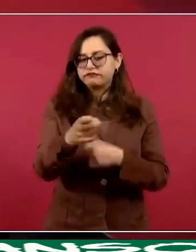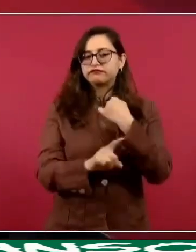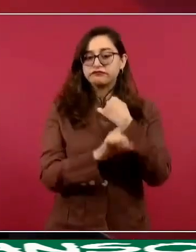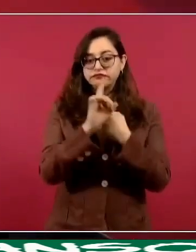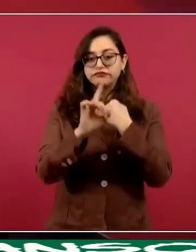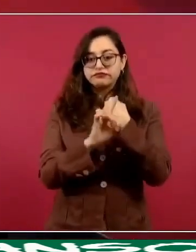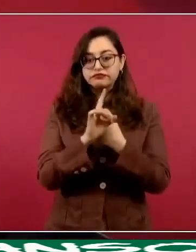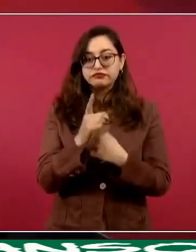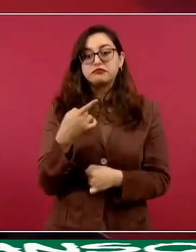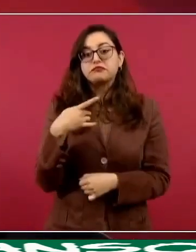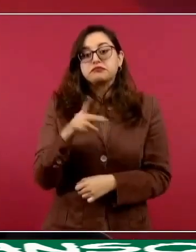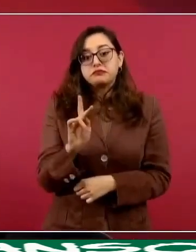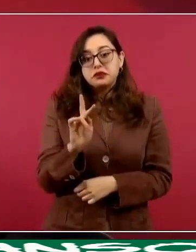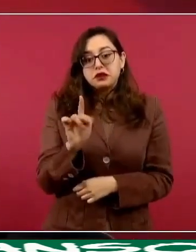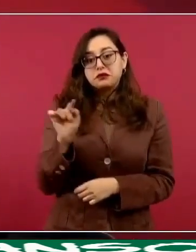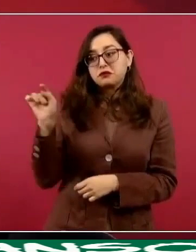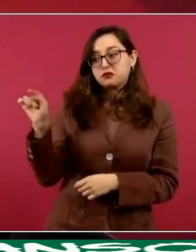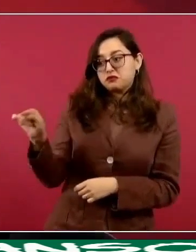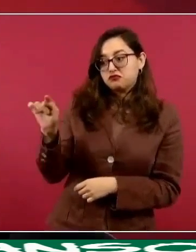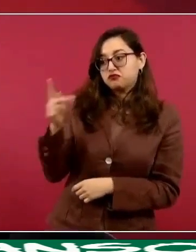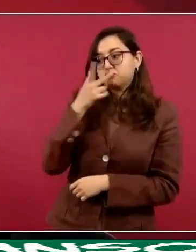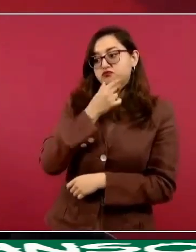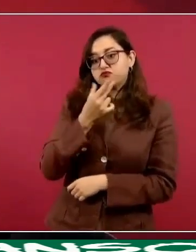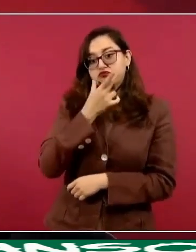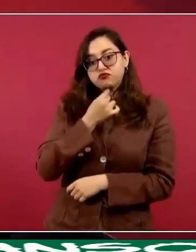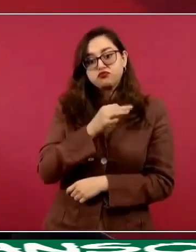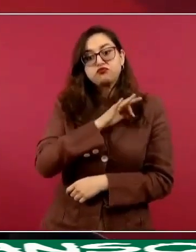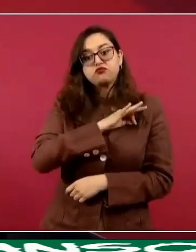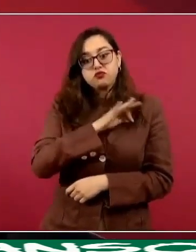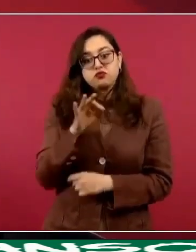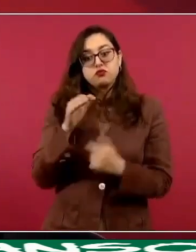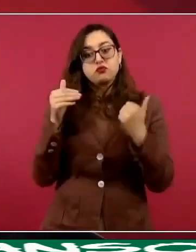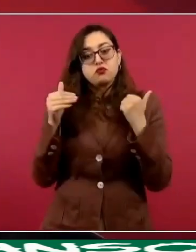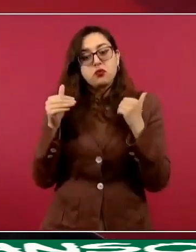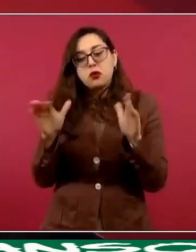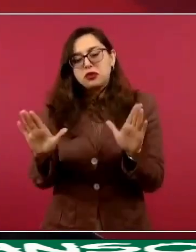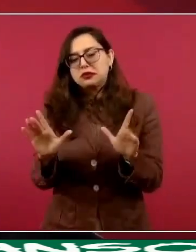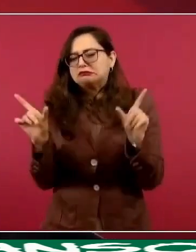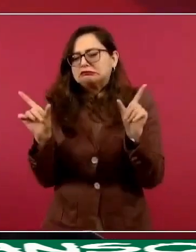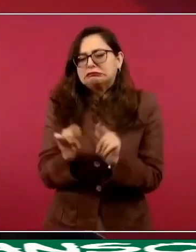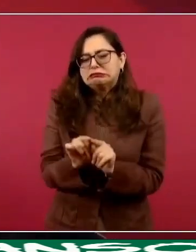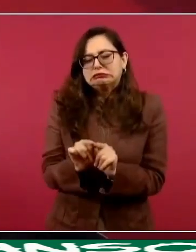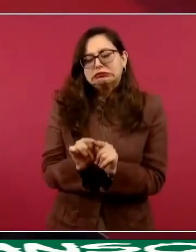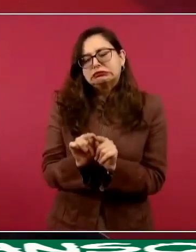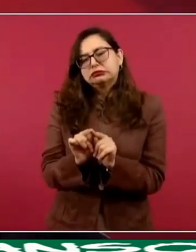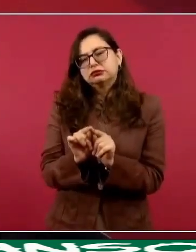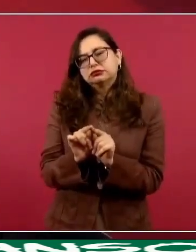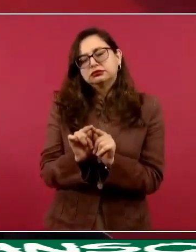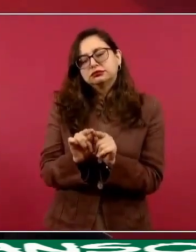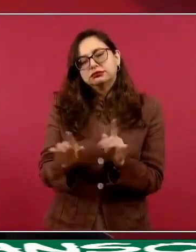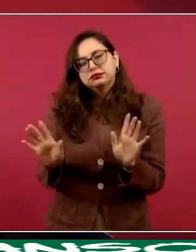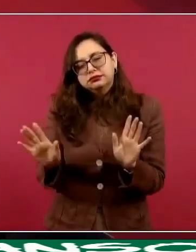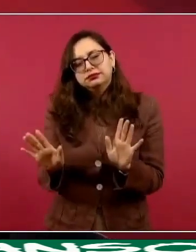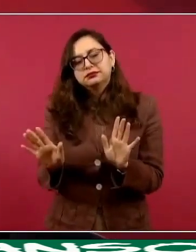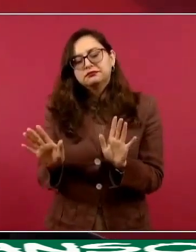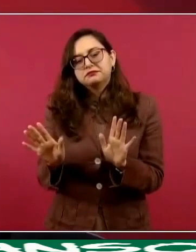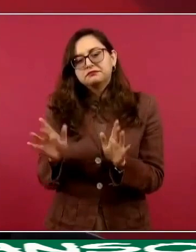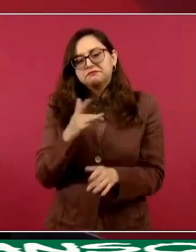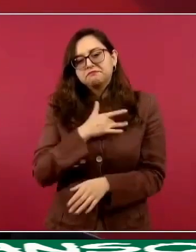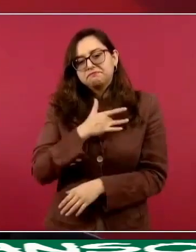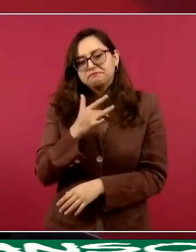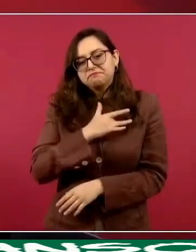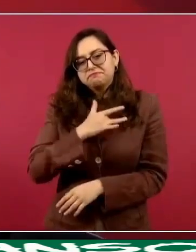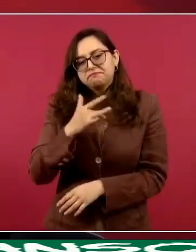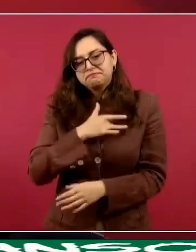hacer un tiempo y contribuir.